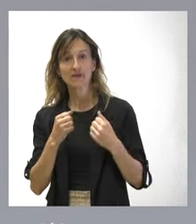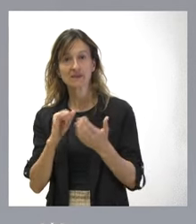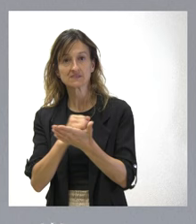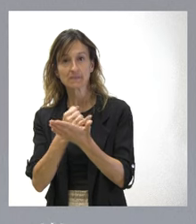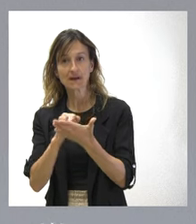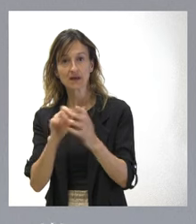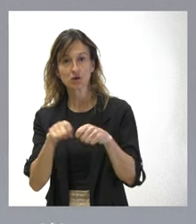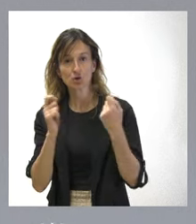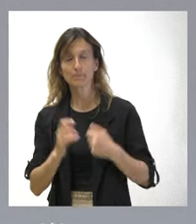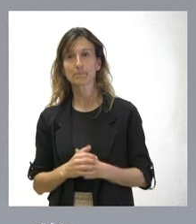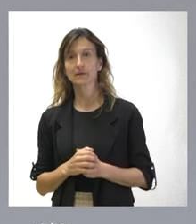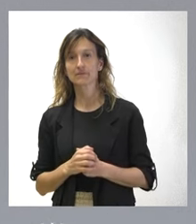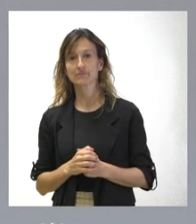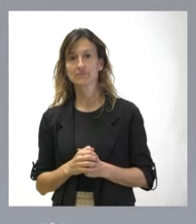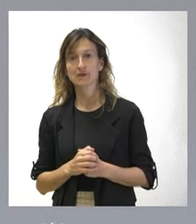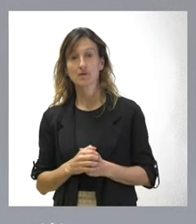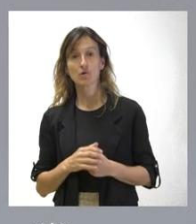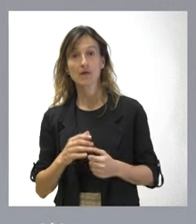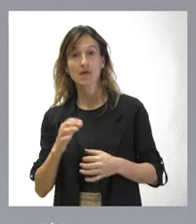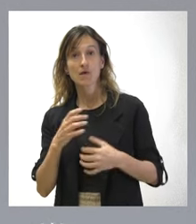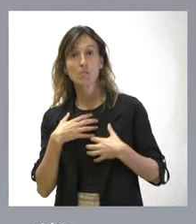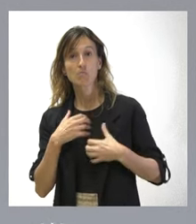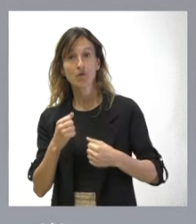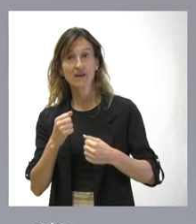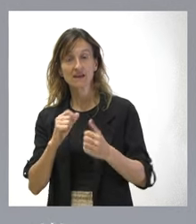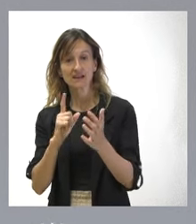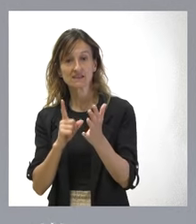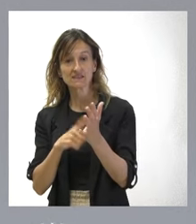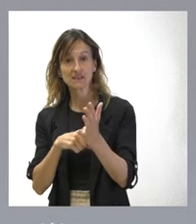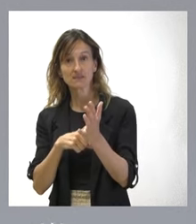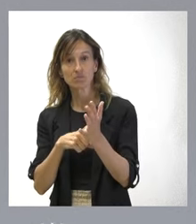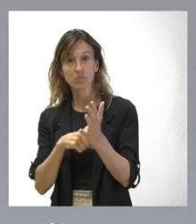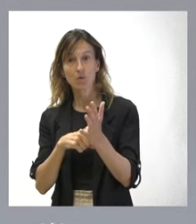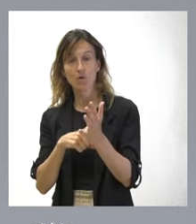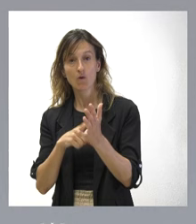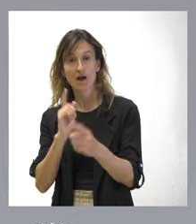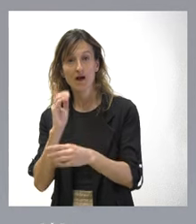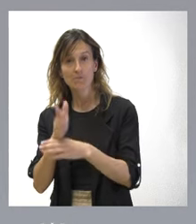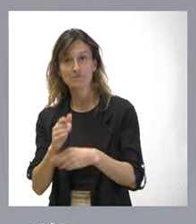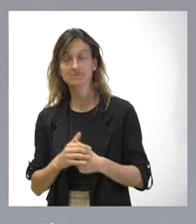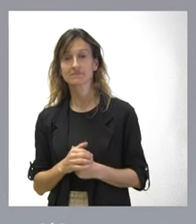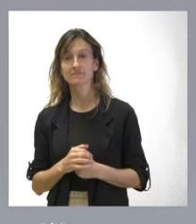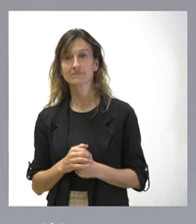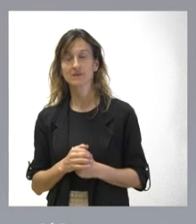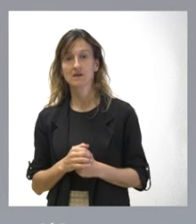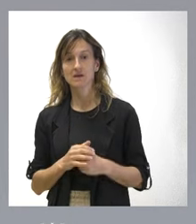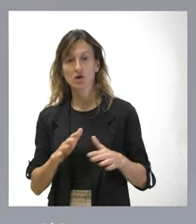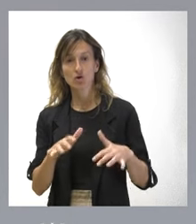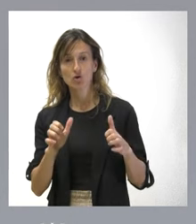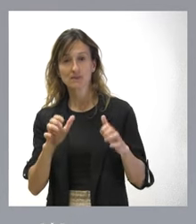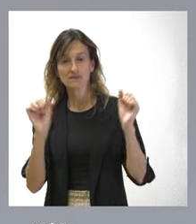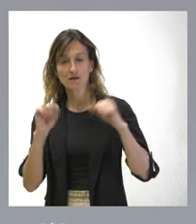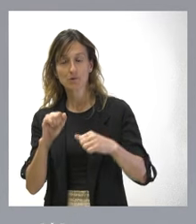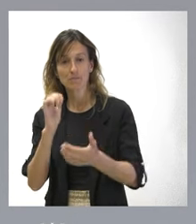En primer lugar, deslegitimando al poder legislativo. Tengan en cuenta que fueron las Cortes Generales los que aprobaron el Código Penal,